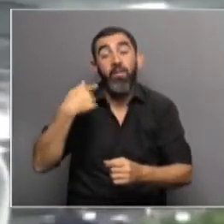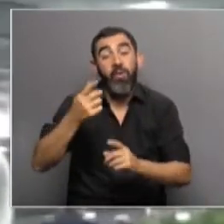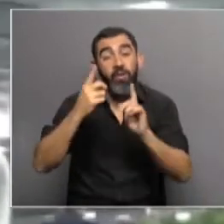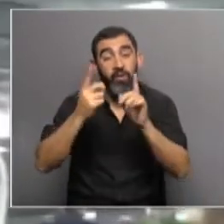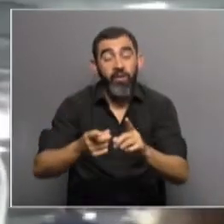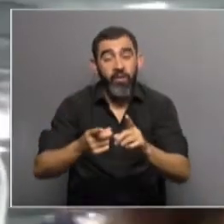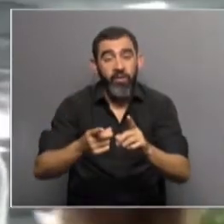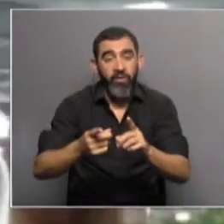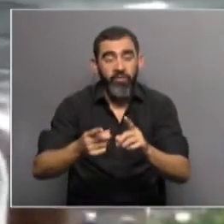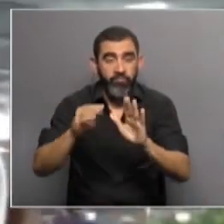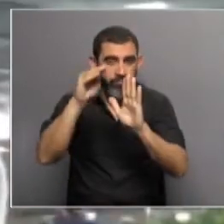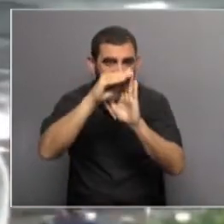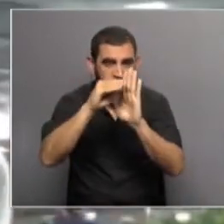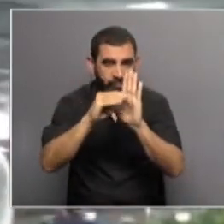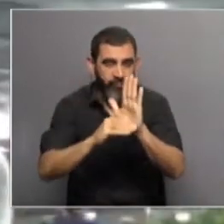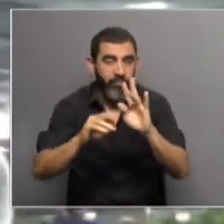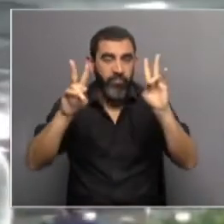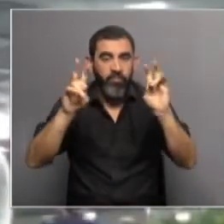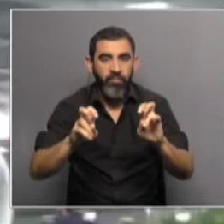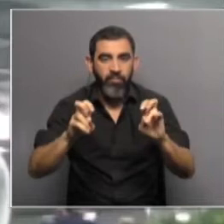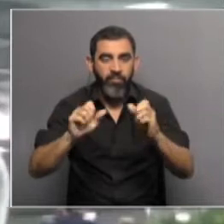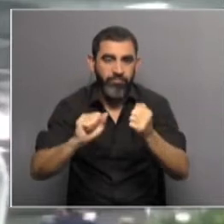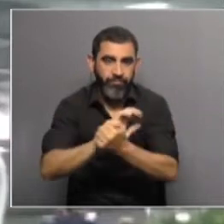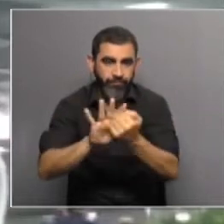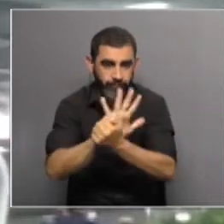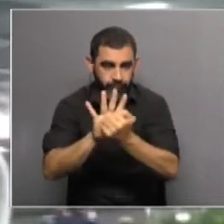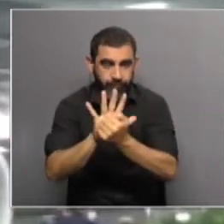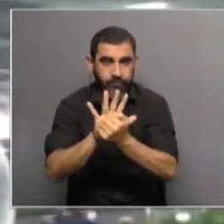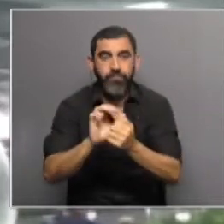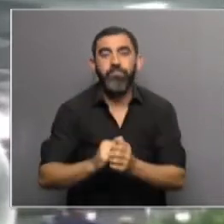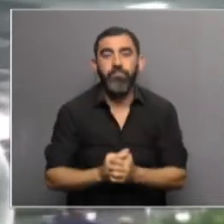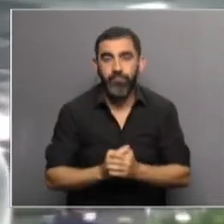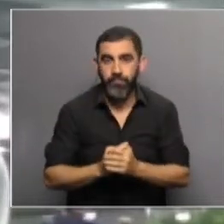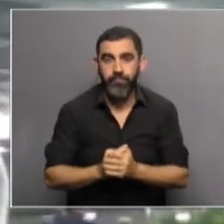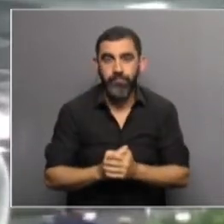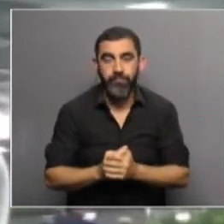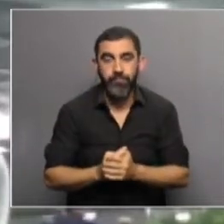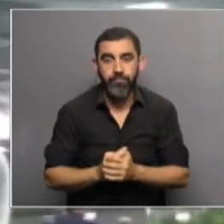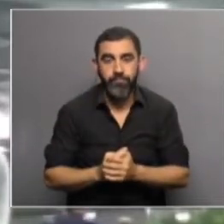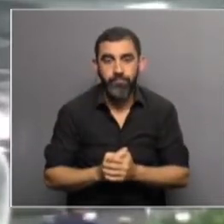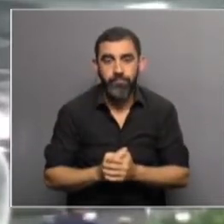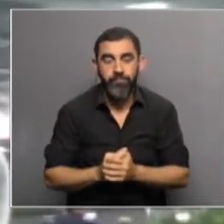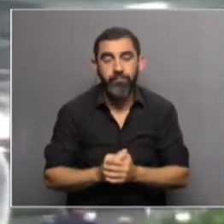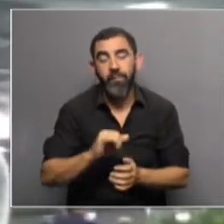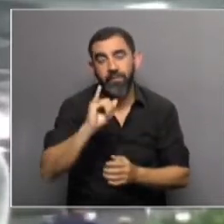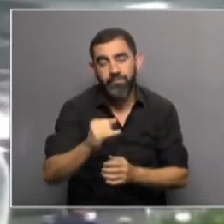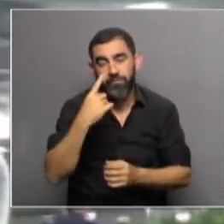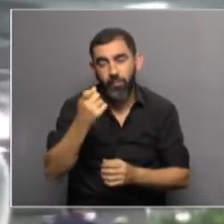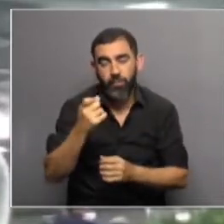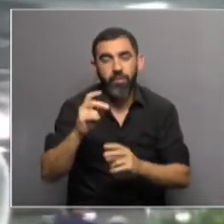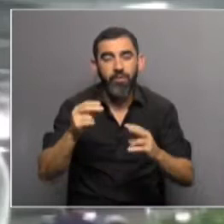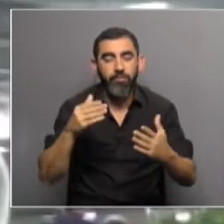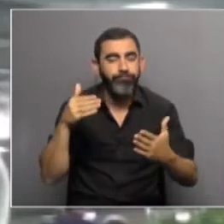lado, tenemos todas las medidas vinculadas al COVID, a la pandemia, que eso lo vemos en términos de la